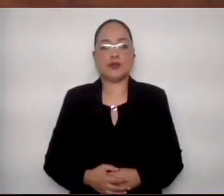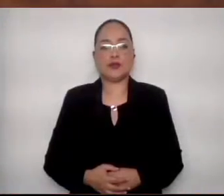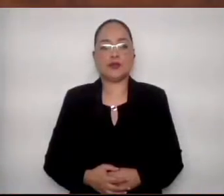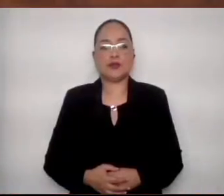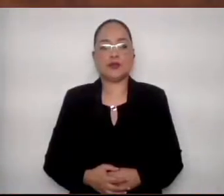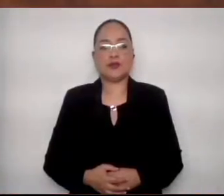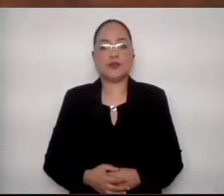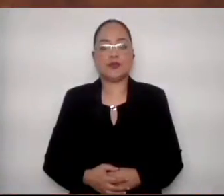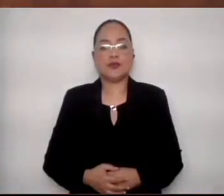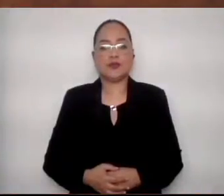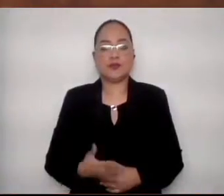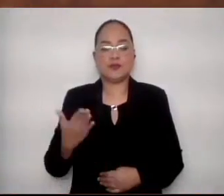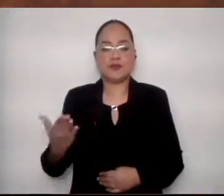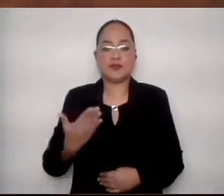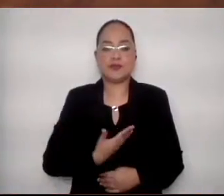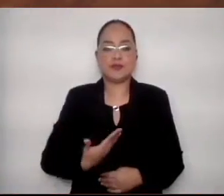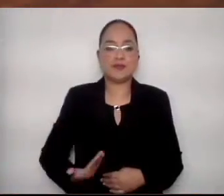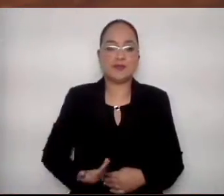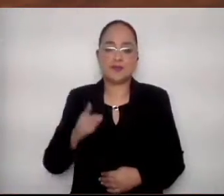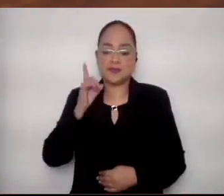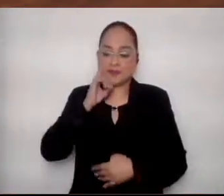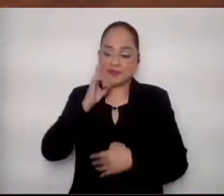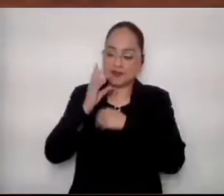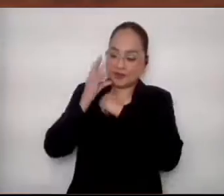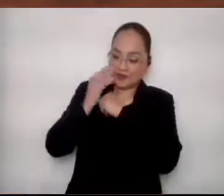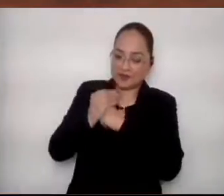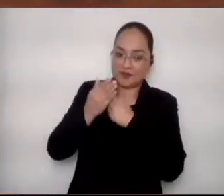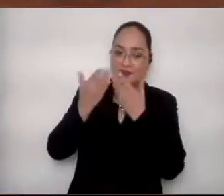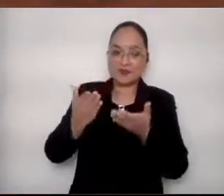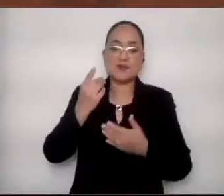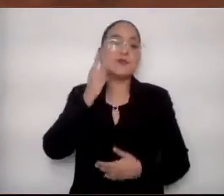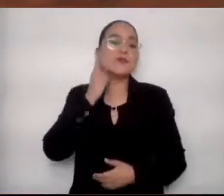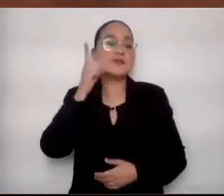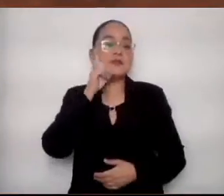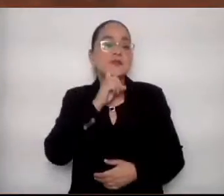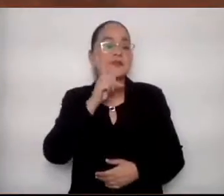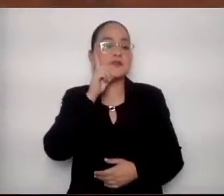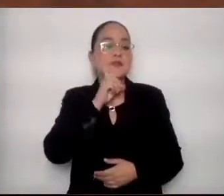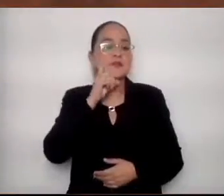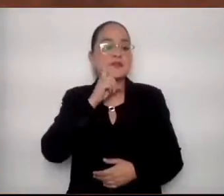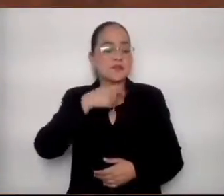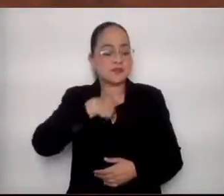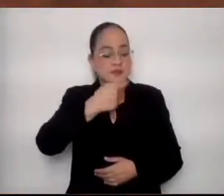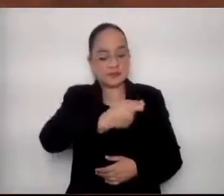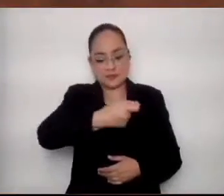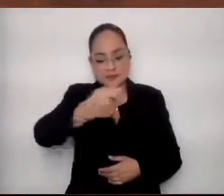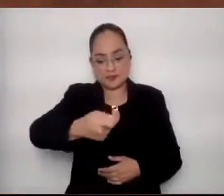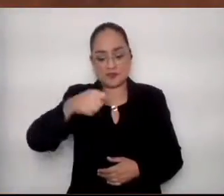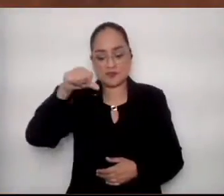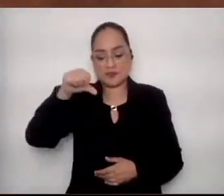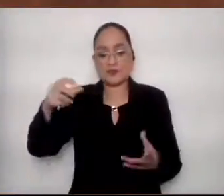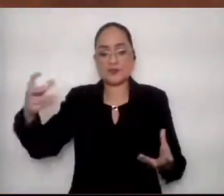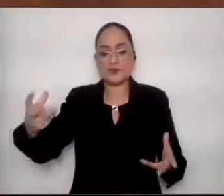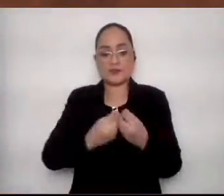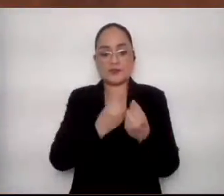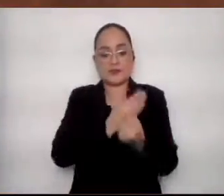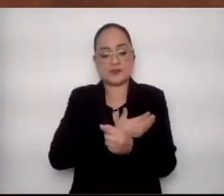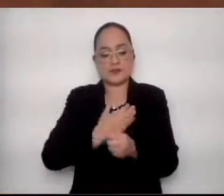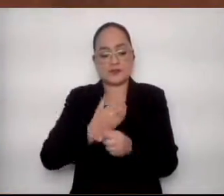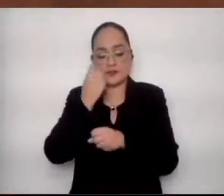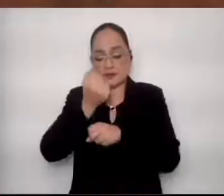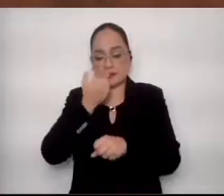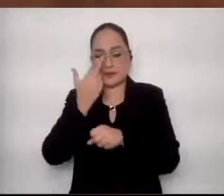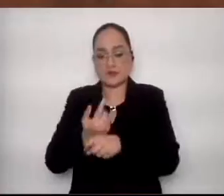Con la venia, presidenta, diputada, saludo a quienes hoy acompañan al señor secretario a esta